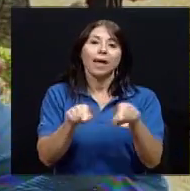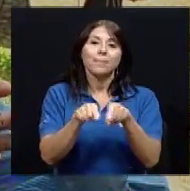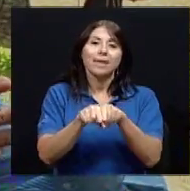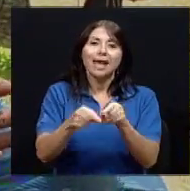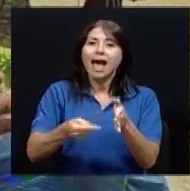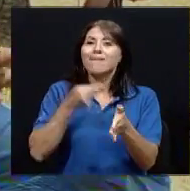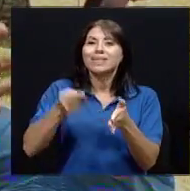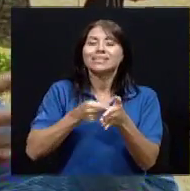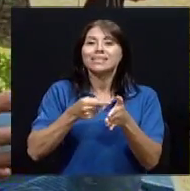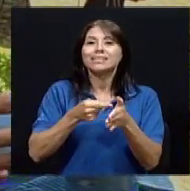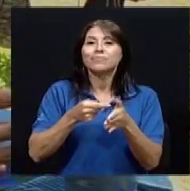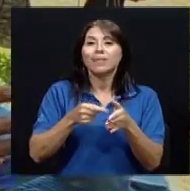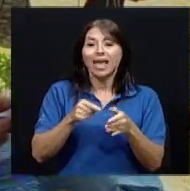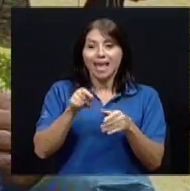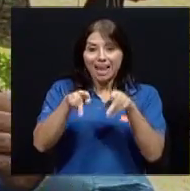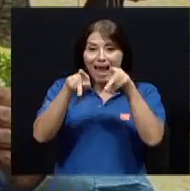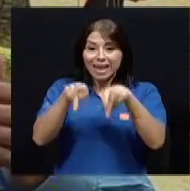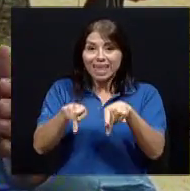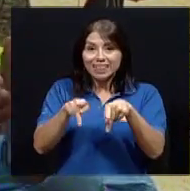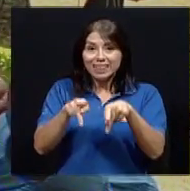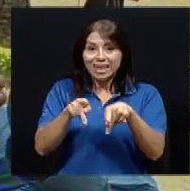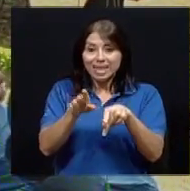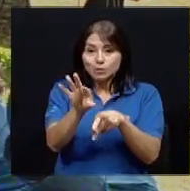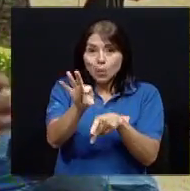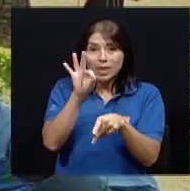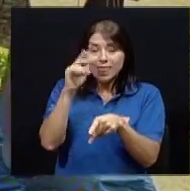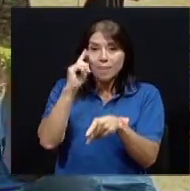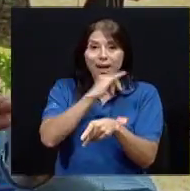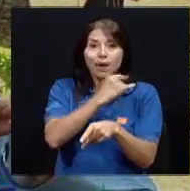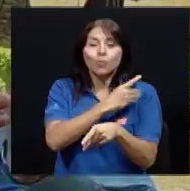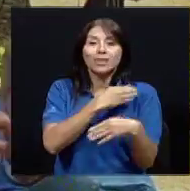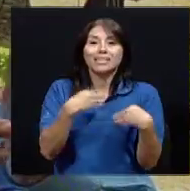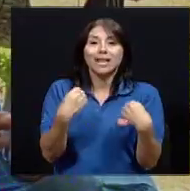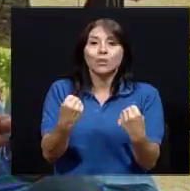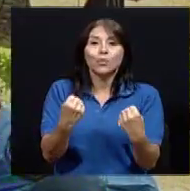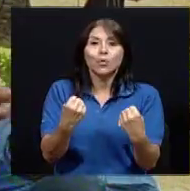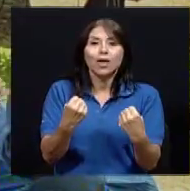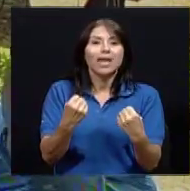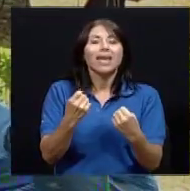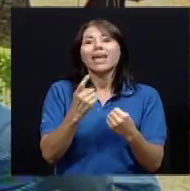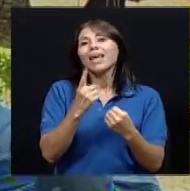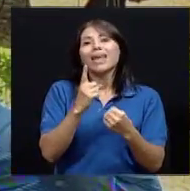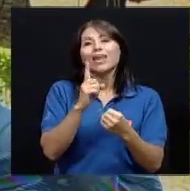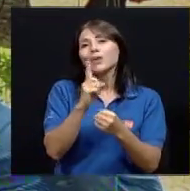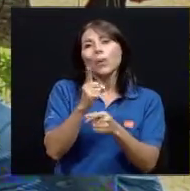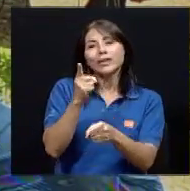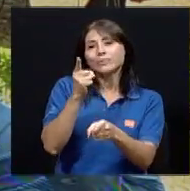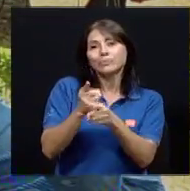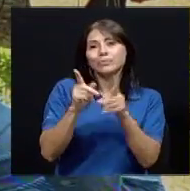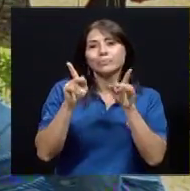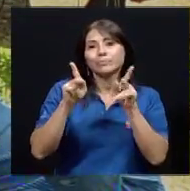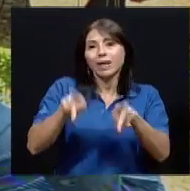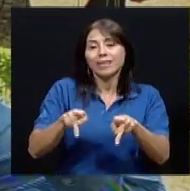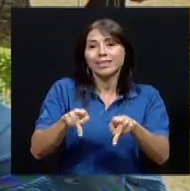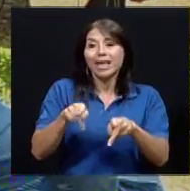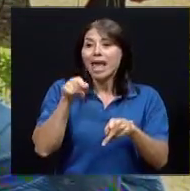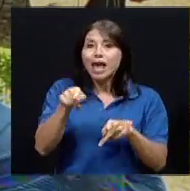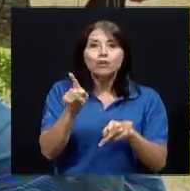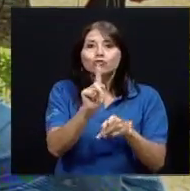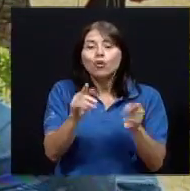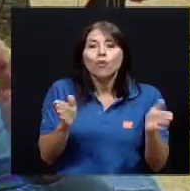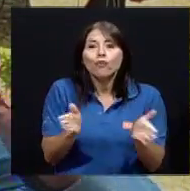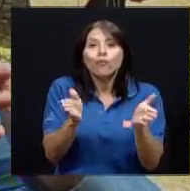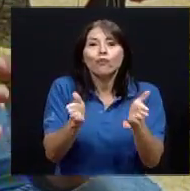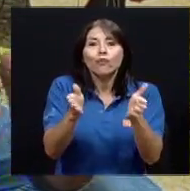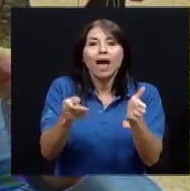veces no llega la gente idónea a esas juntas de salud. Y en lugar de facilitar los procesos, más bien obstaculizan, porque tienen una